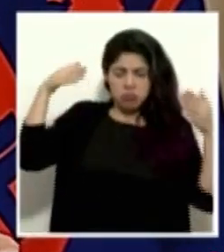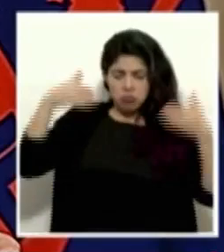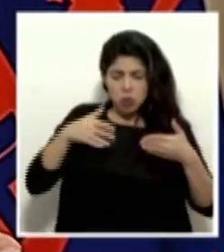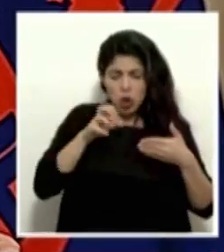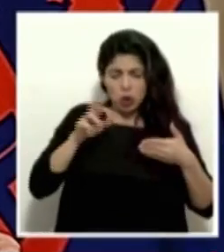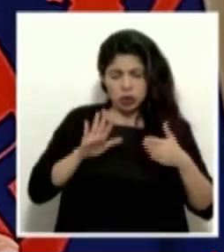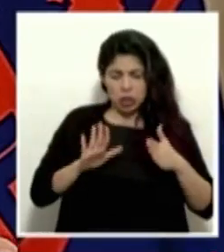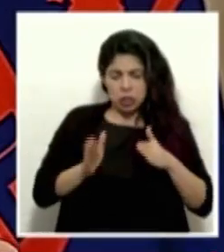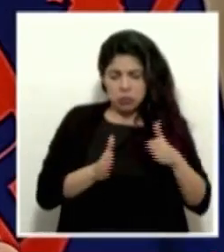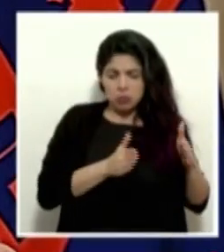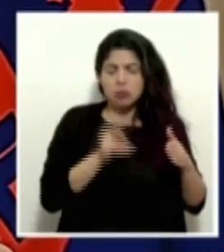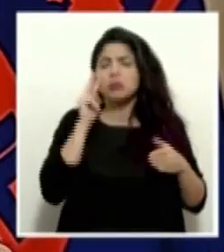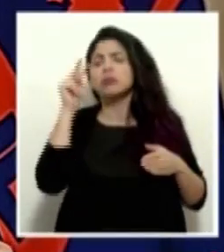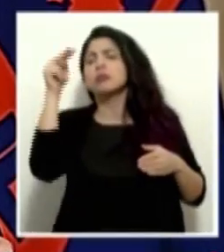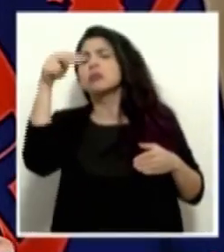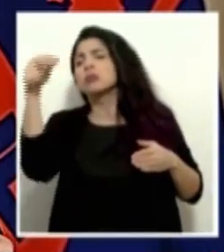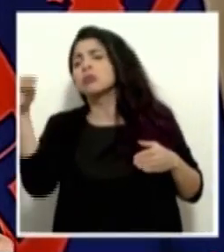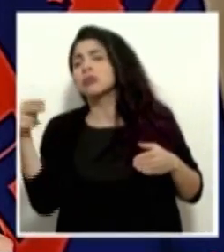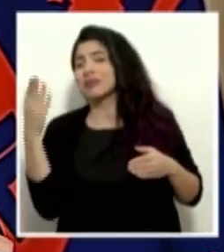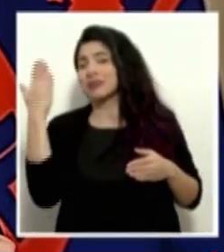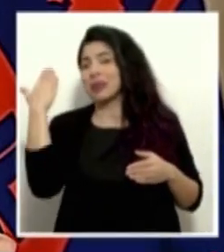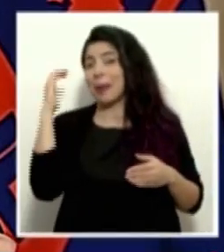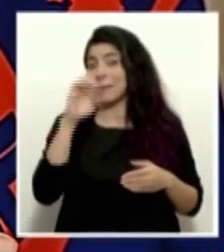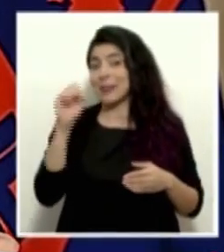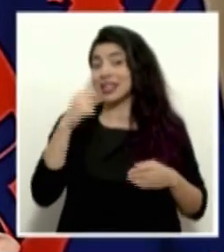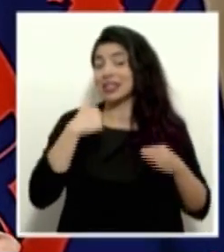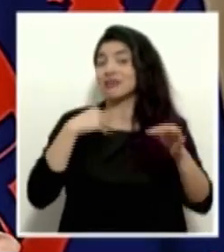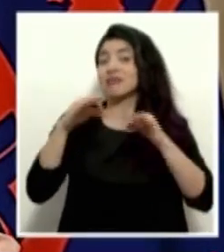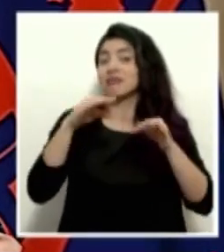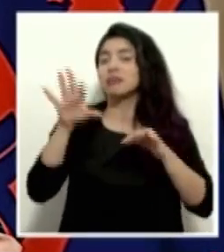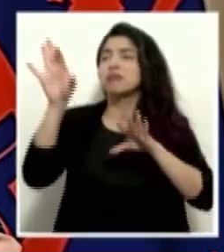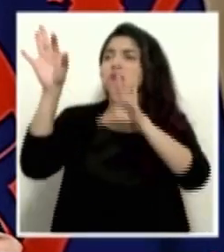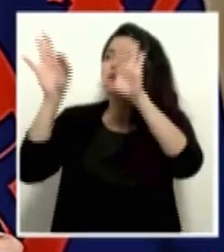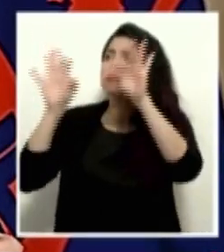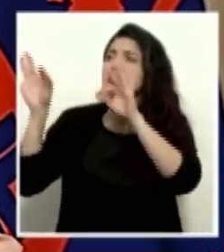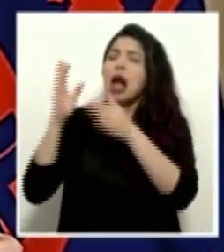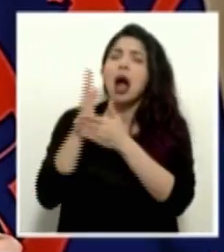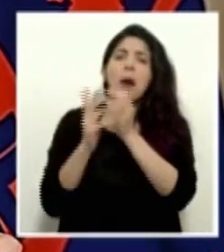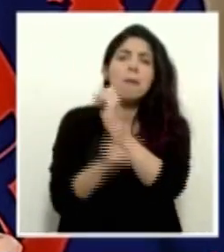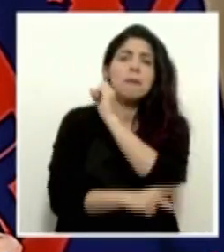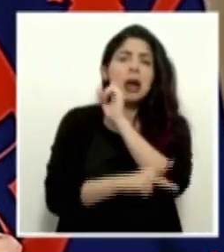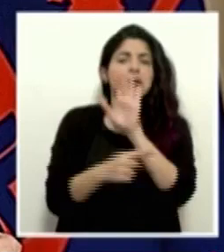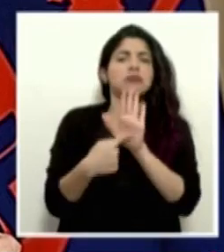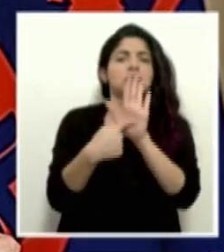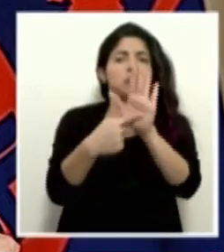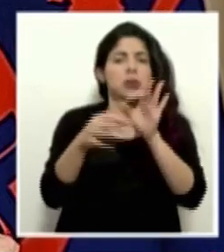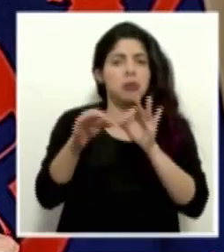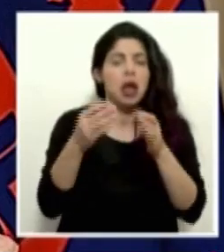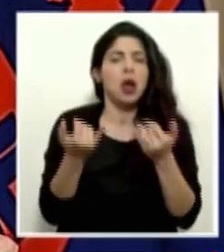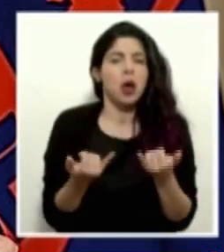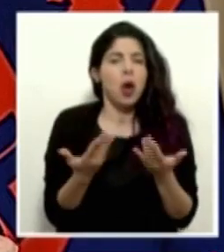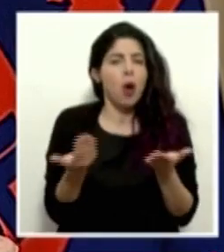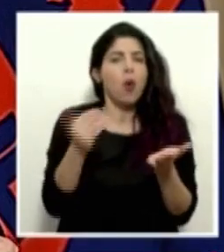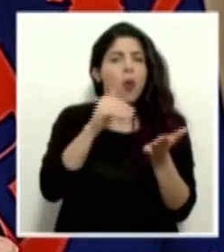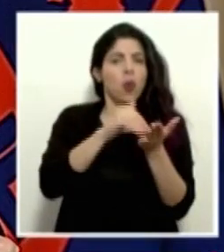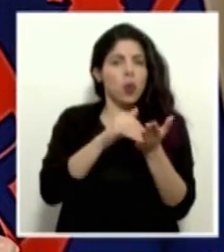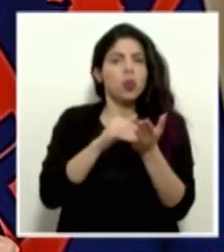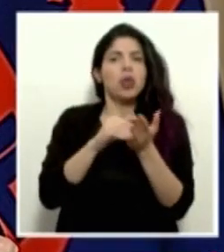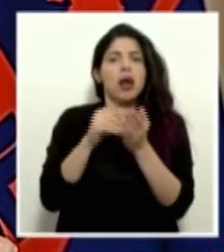yo había dado unas estadísticas de países al azar, pero quiero retomarlo.